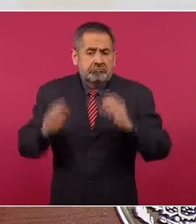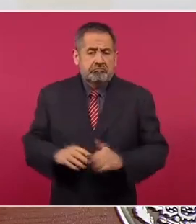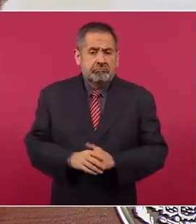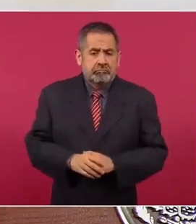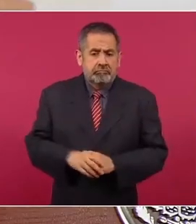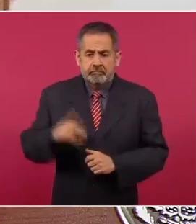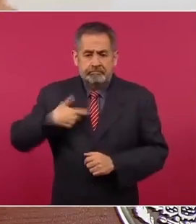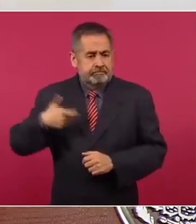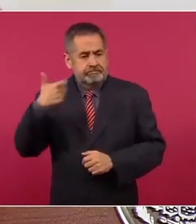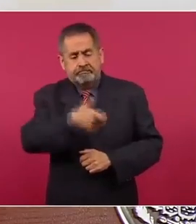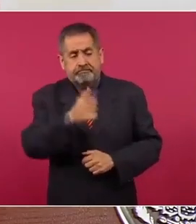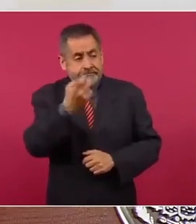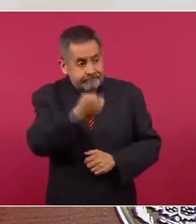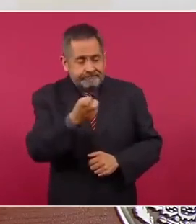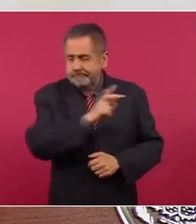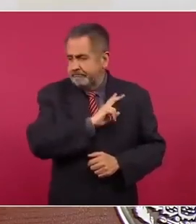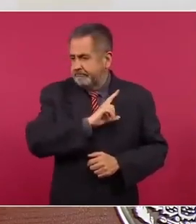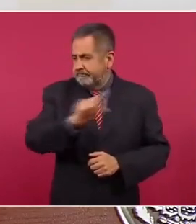pues no voy a pagar eso.